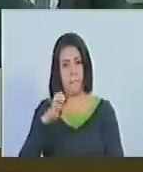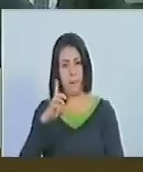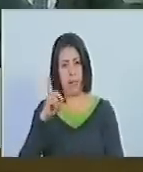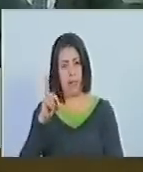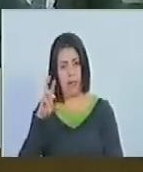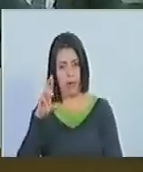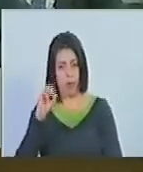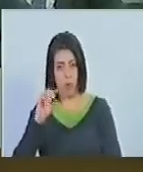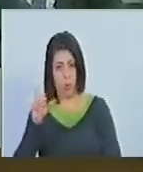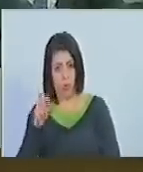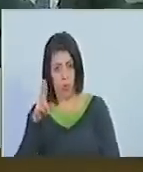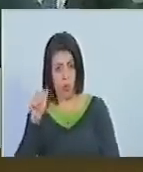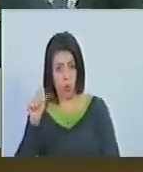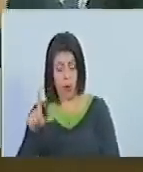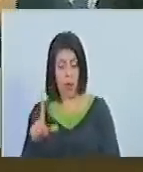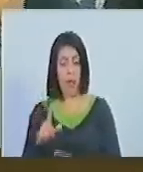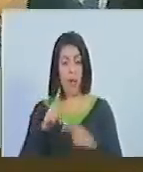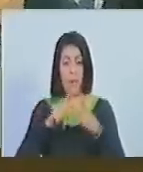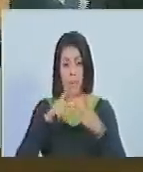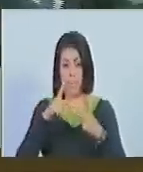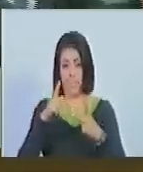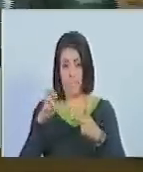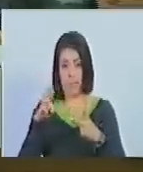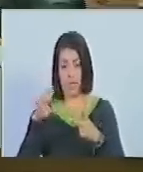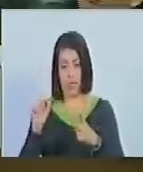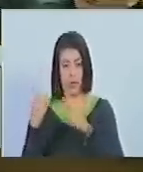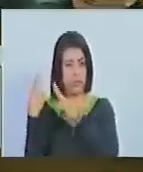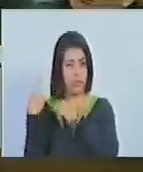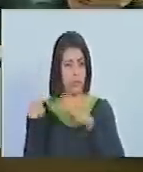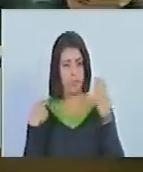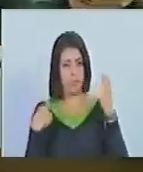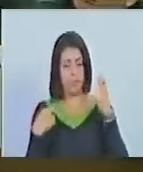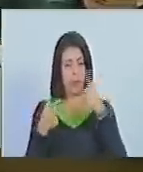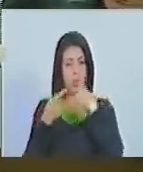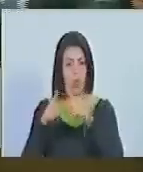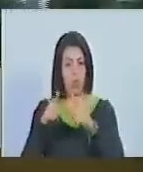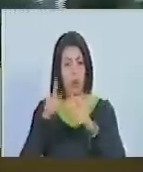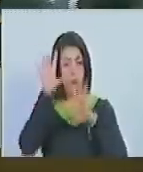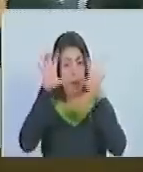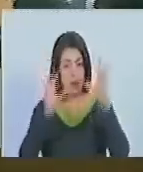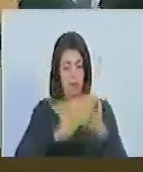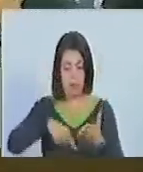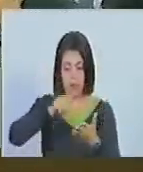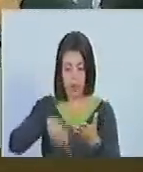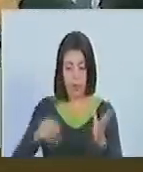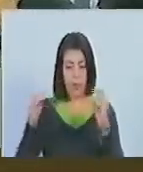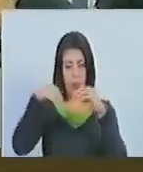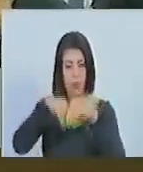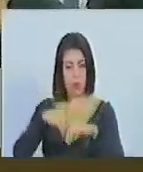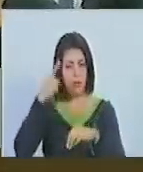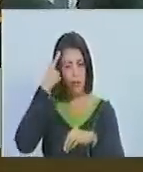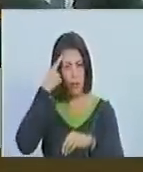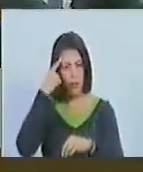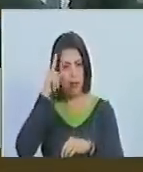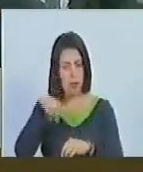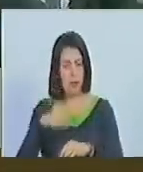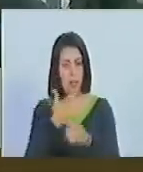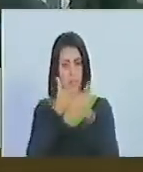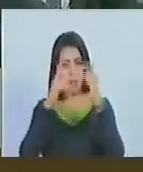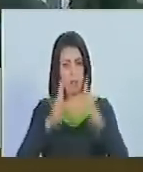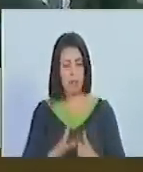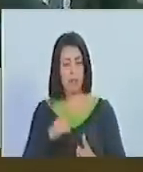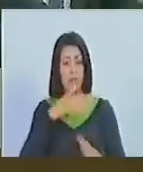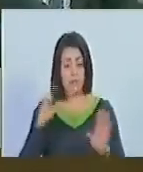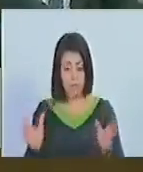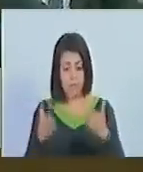Pedro Briseño Méndez en representación de Colombia de que las demás naciones firmaran aquí hay que saber también que el Libertador